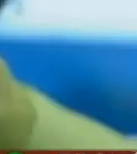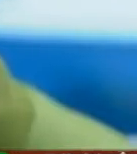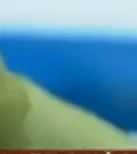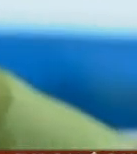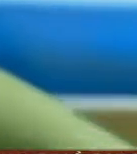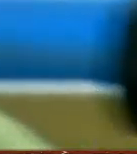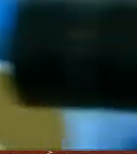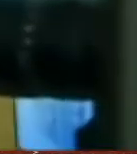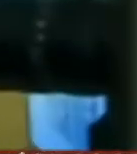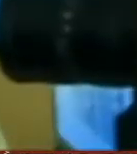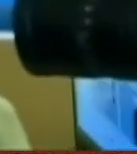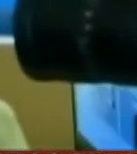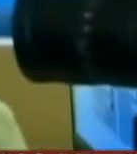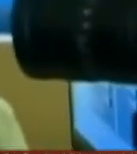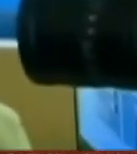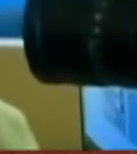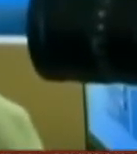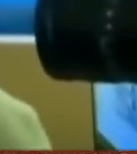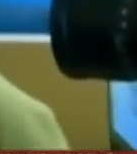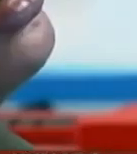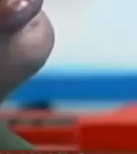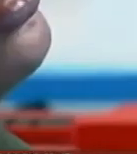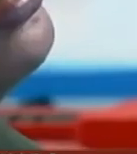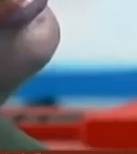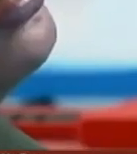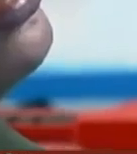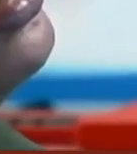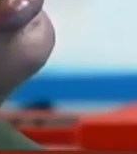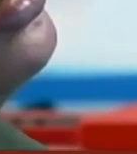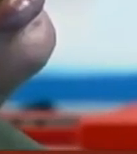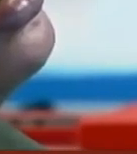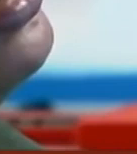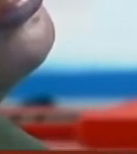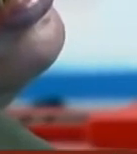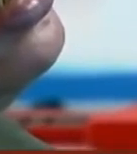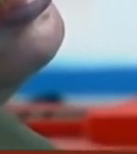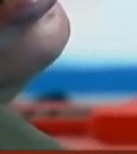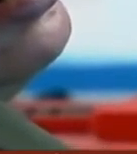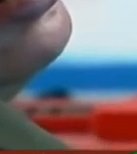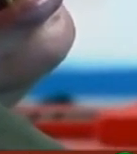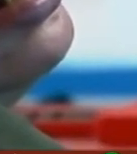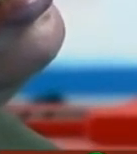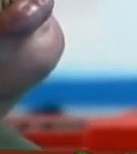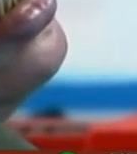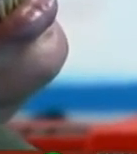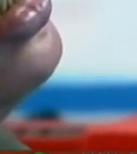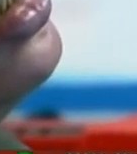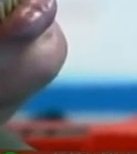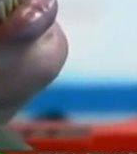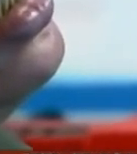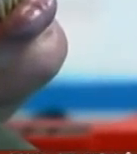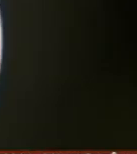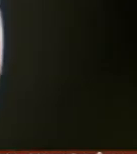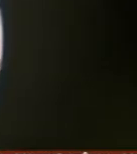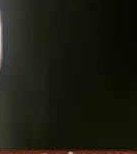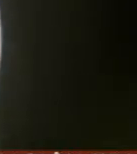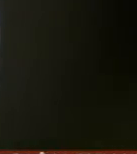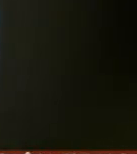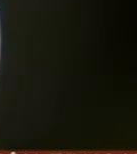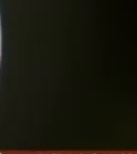las sociedades y esta fue la advertencia que hizo Stephen Hawking ayer al inaugurar este centro de investigación